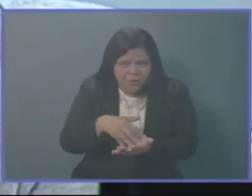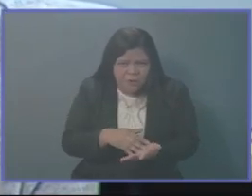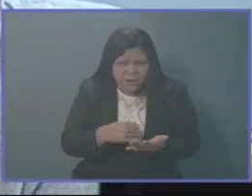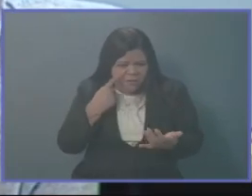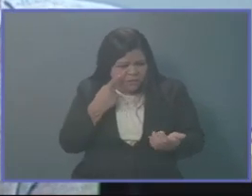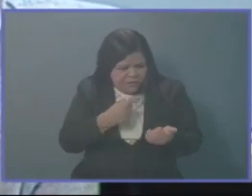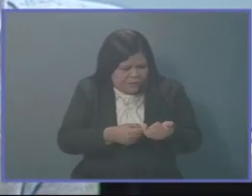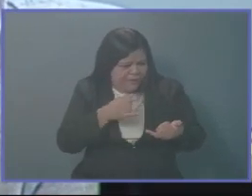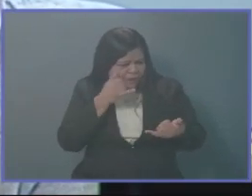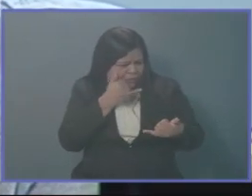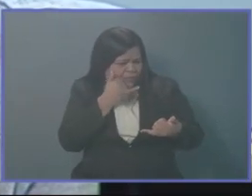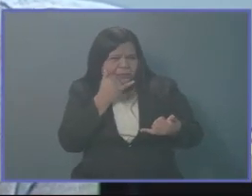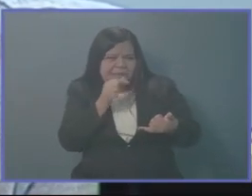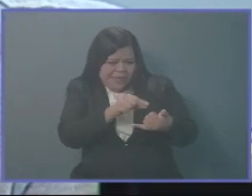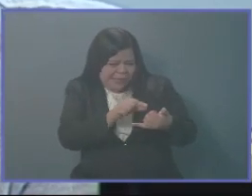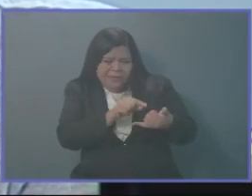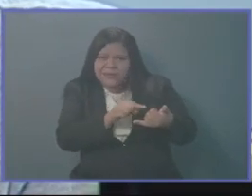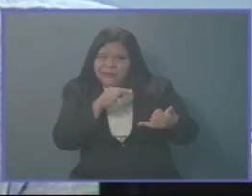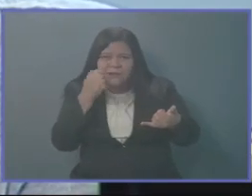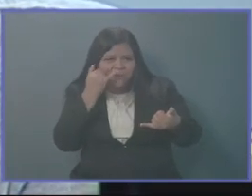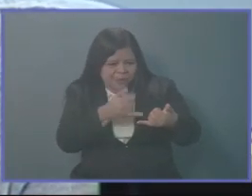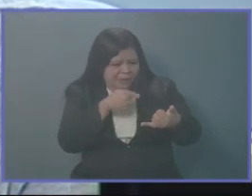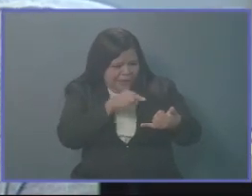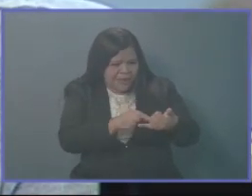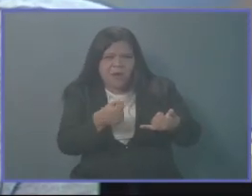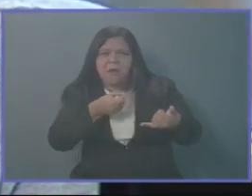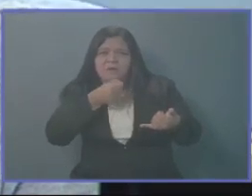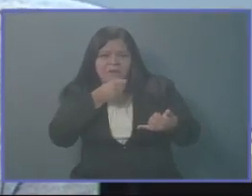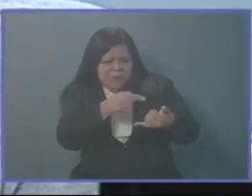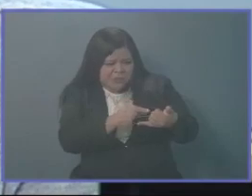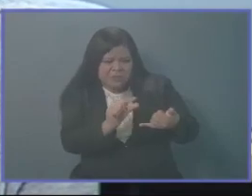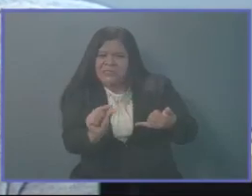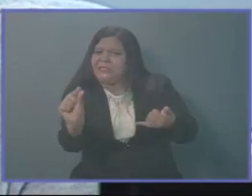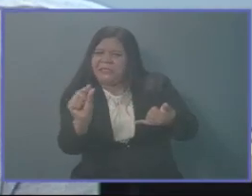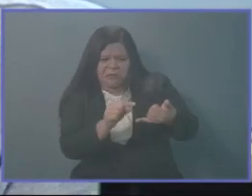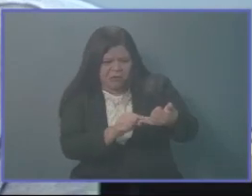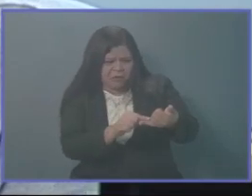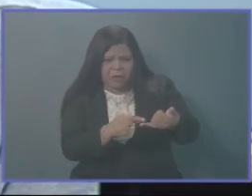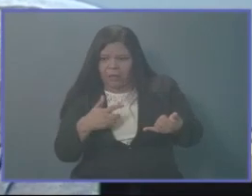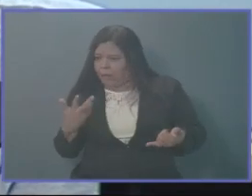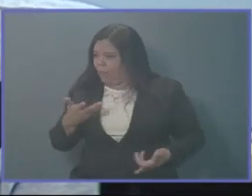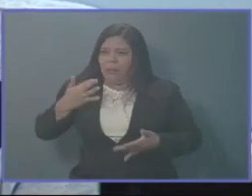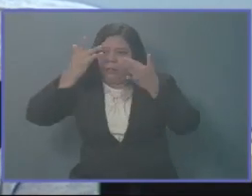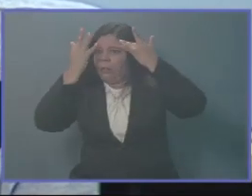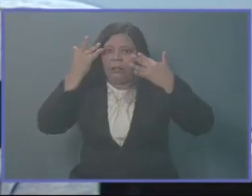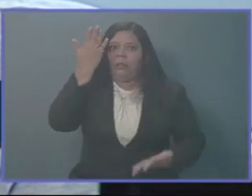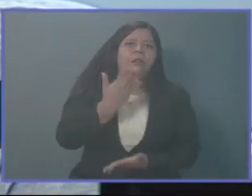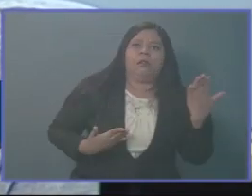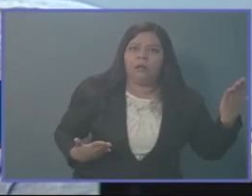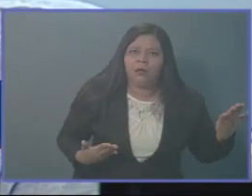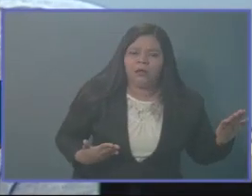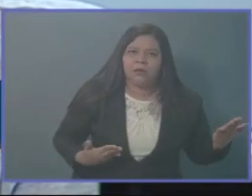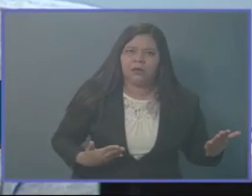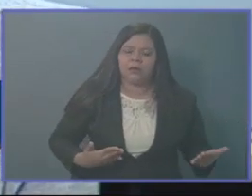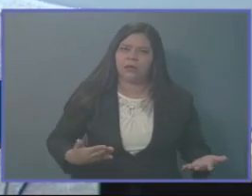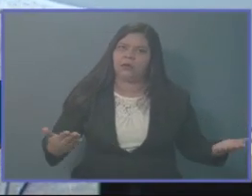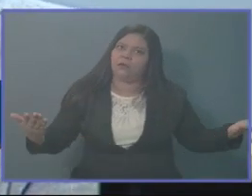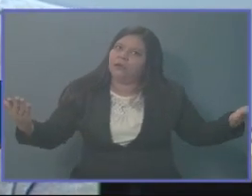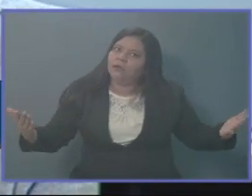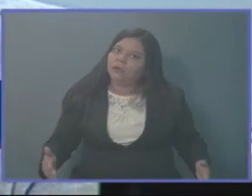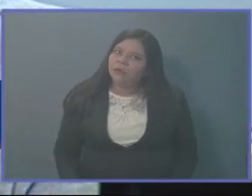Y no es posible que un pinche teléfono y un mensaje nos hagan correr, producto de la irresponsabilidad y del